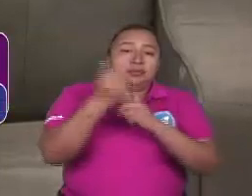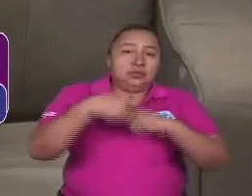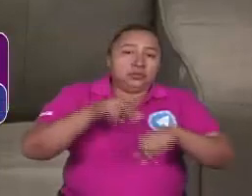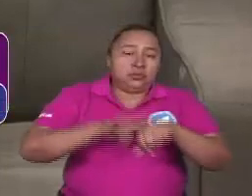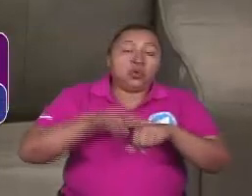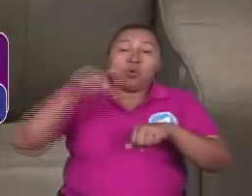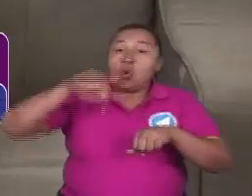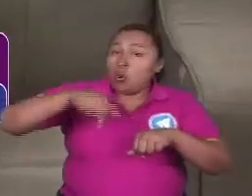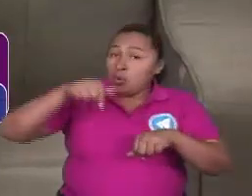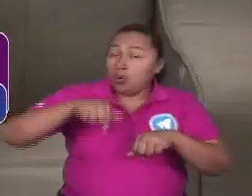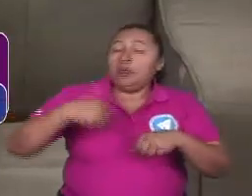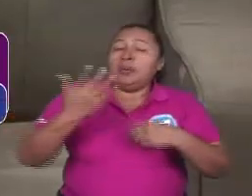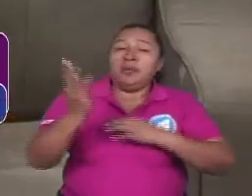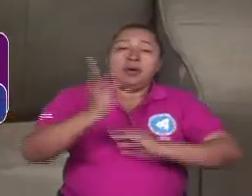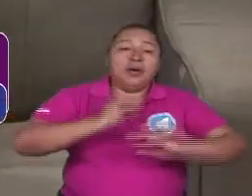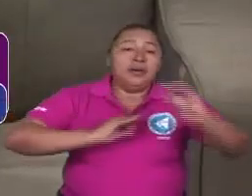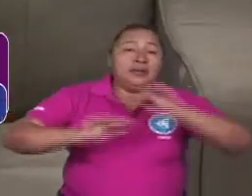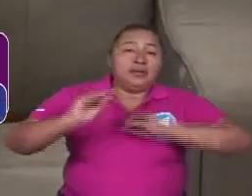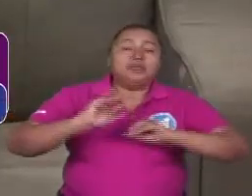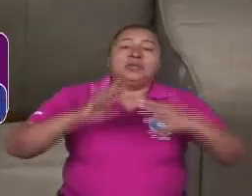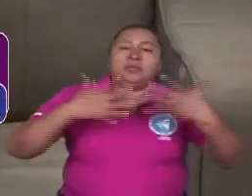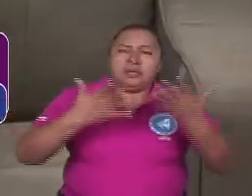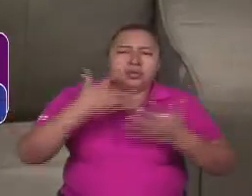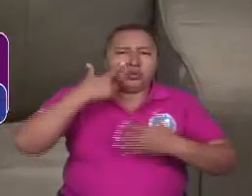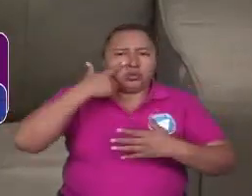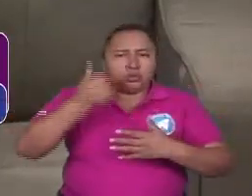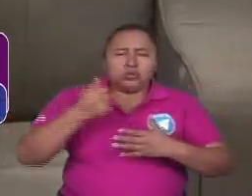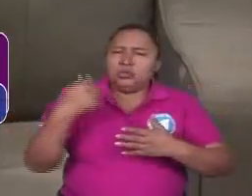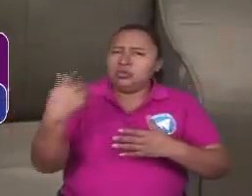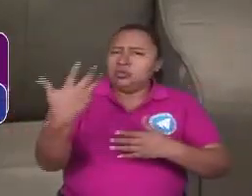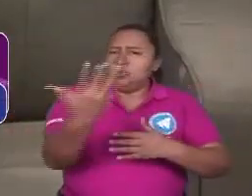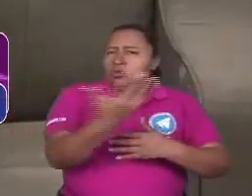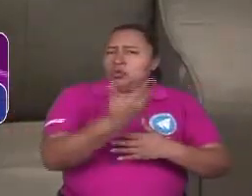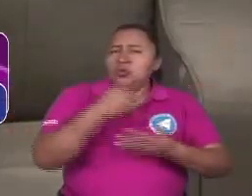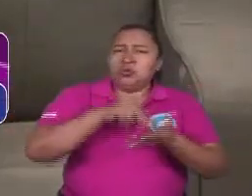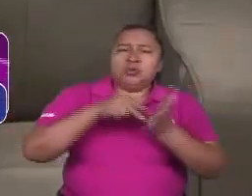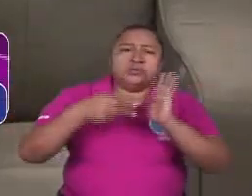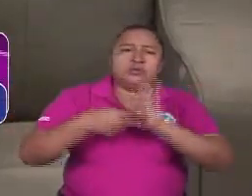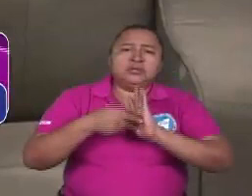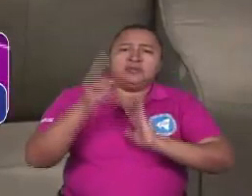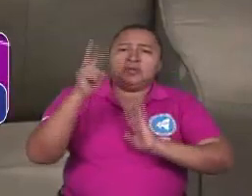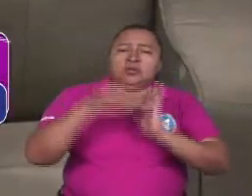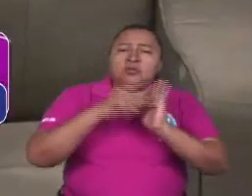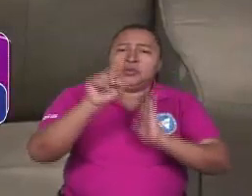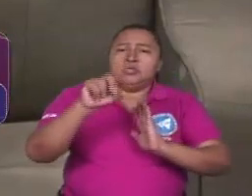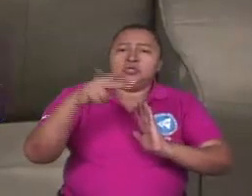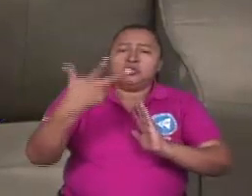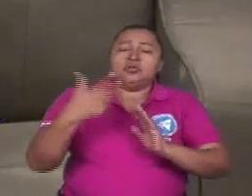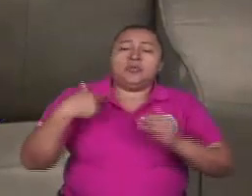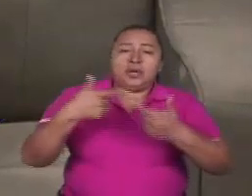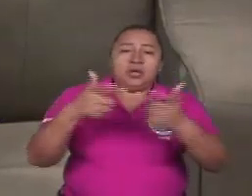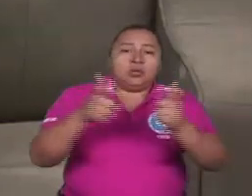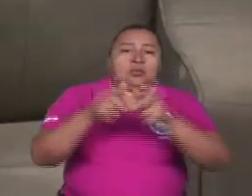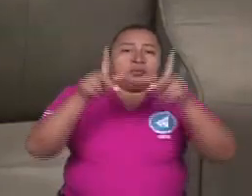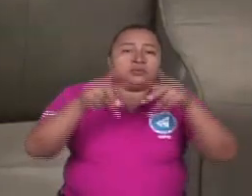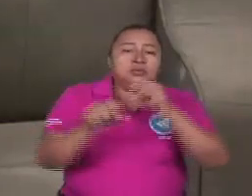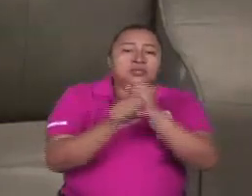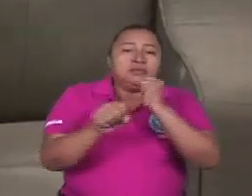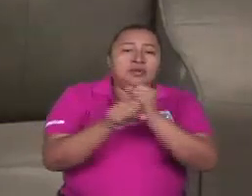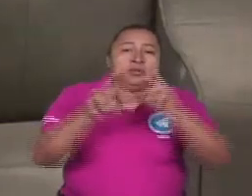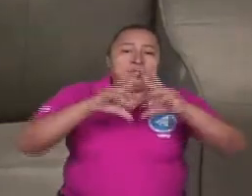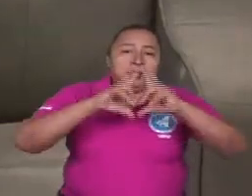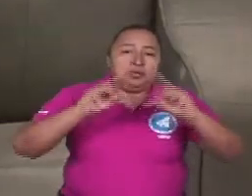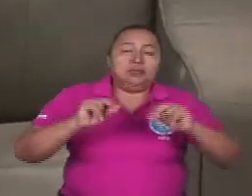oportunidad conversando y también conociendo todo lo que ha significado 2018 para la clase trabajadora nicaragüense